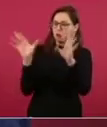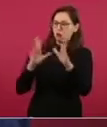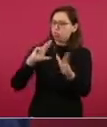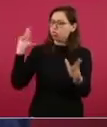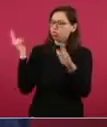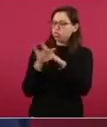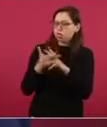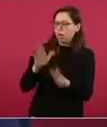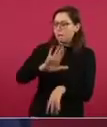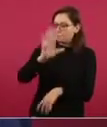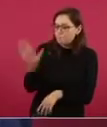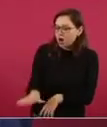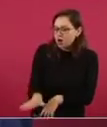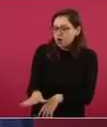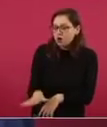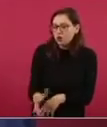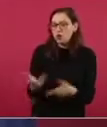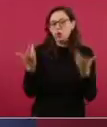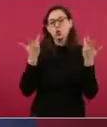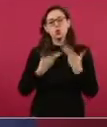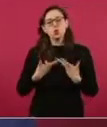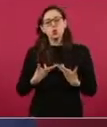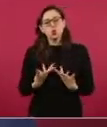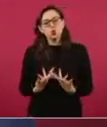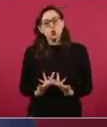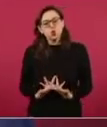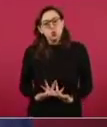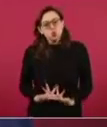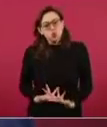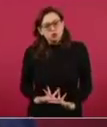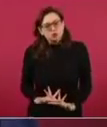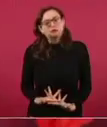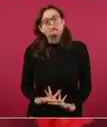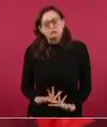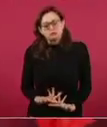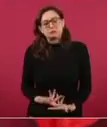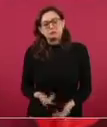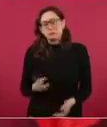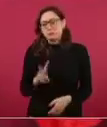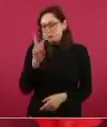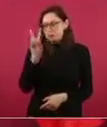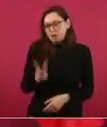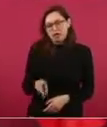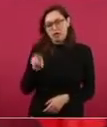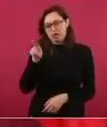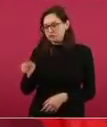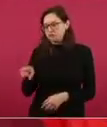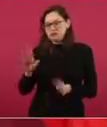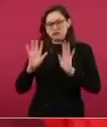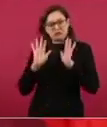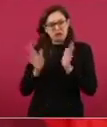y que se ausenta